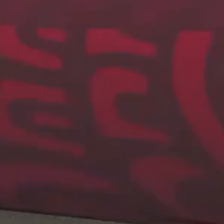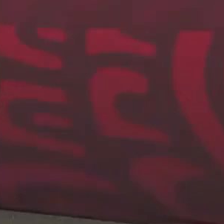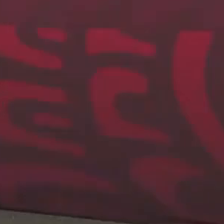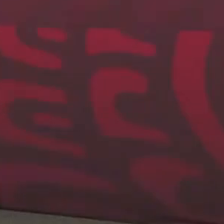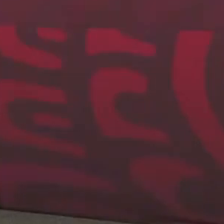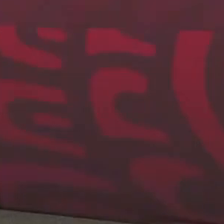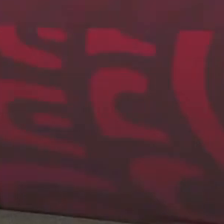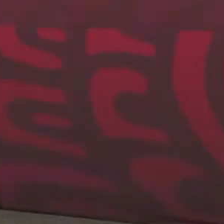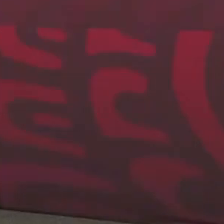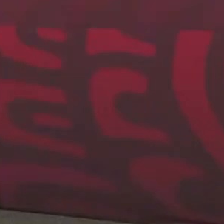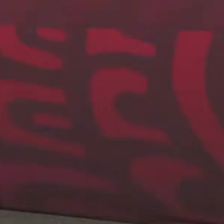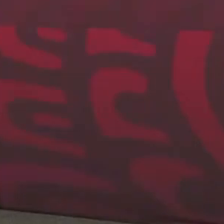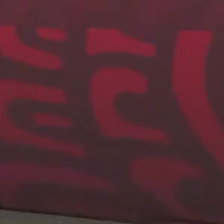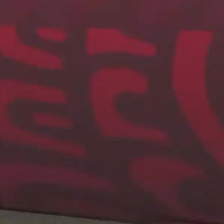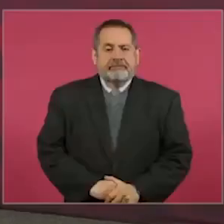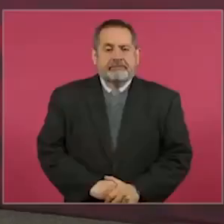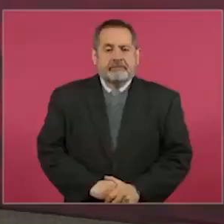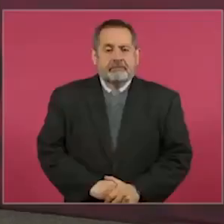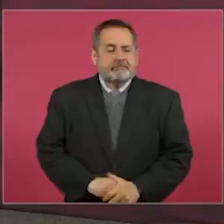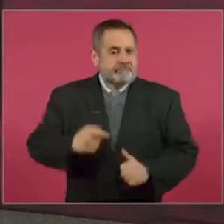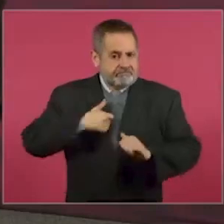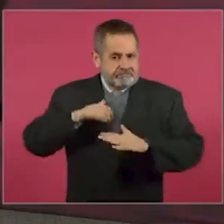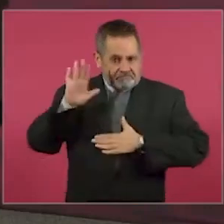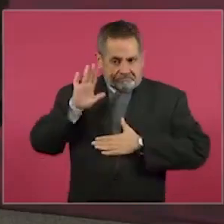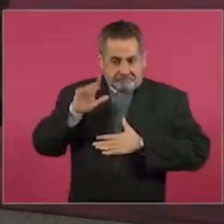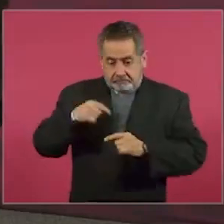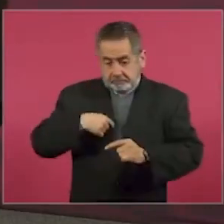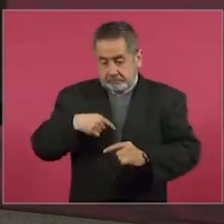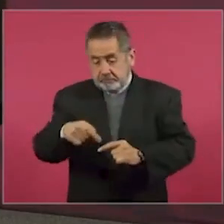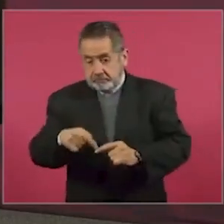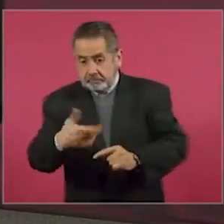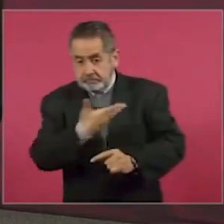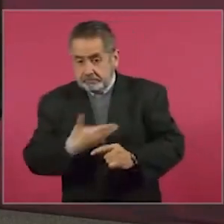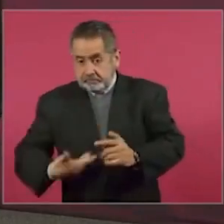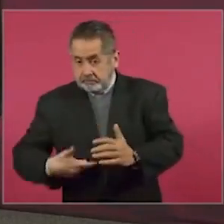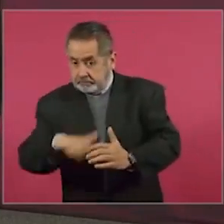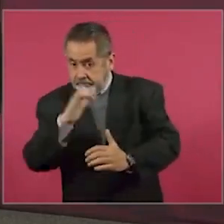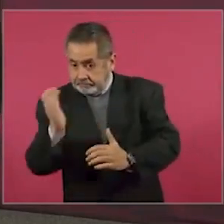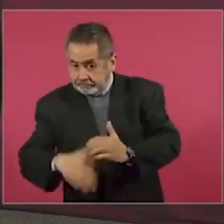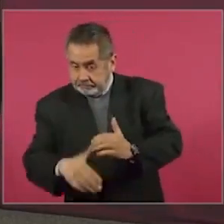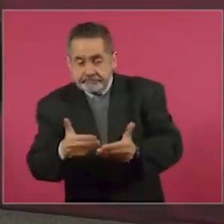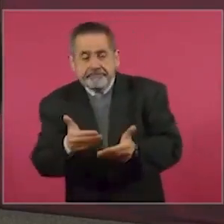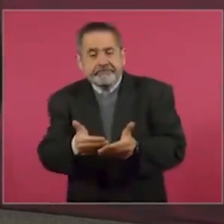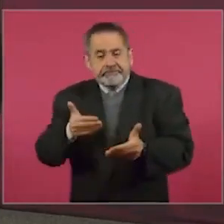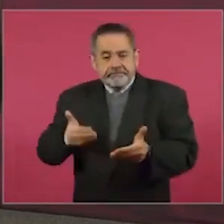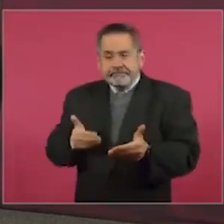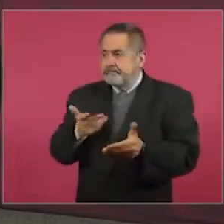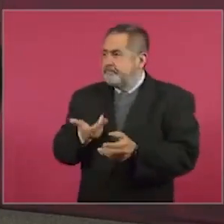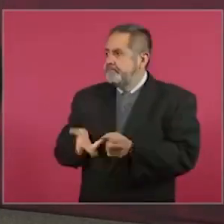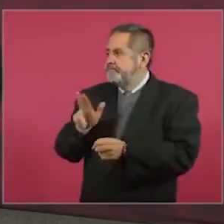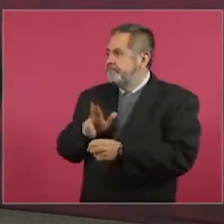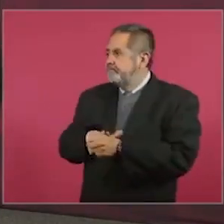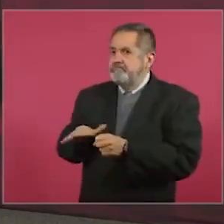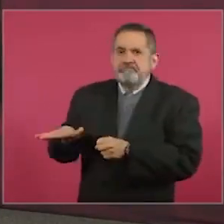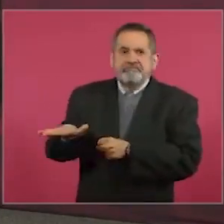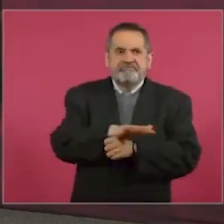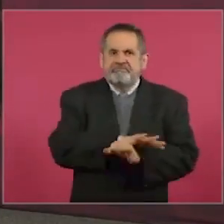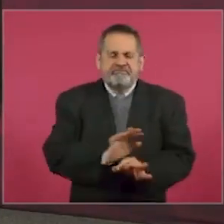nuestro mandato dejar un sistema de salud pública eficaz,